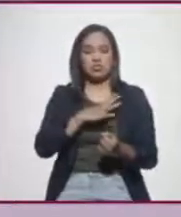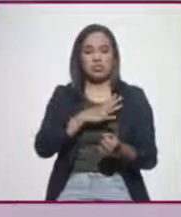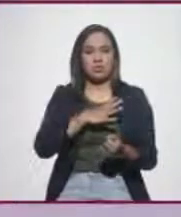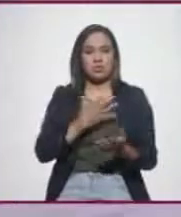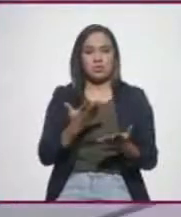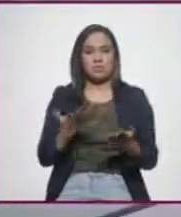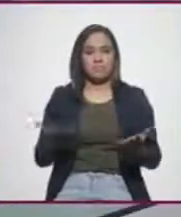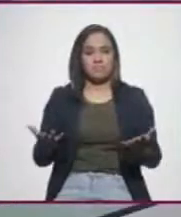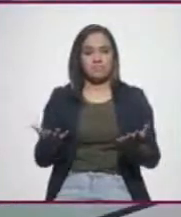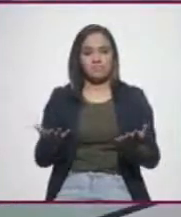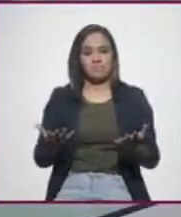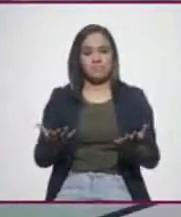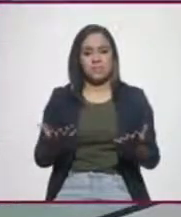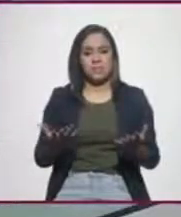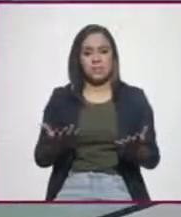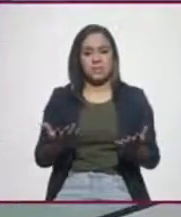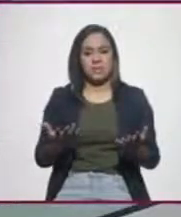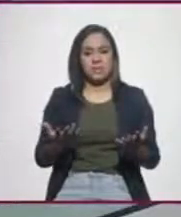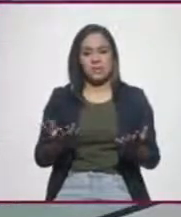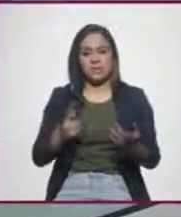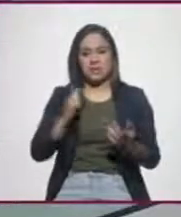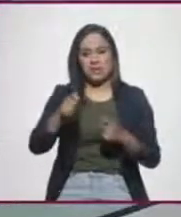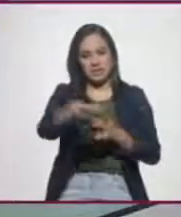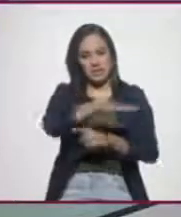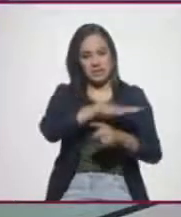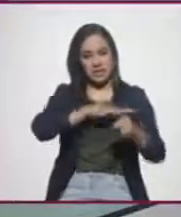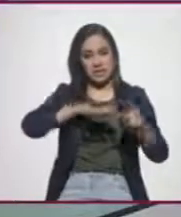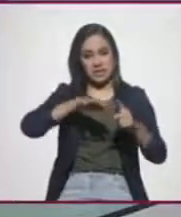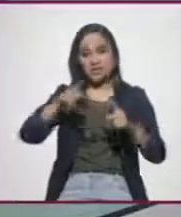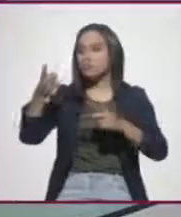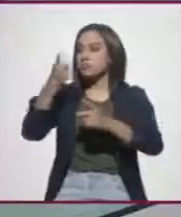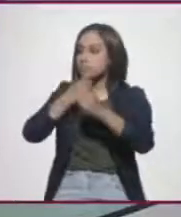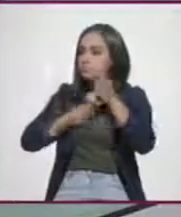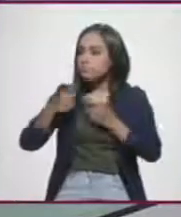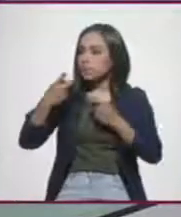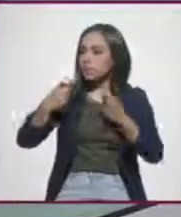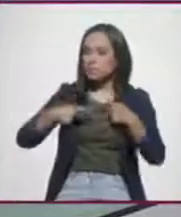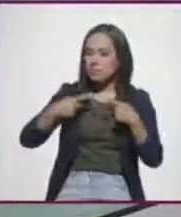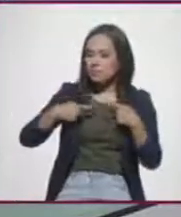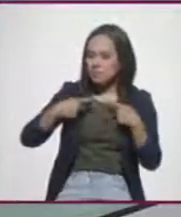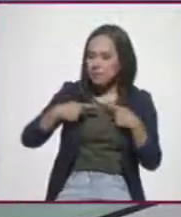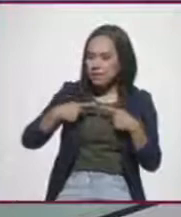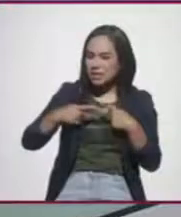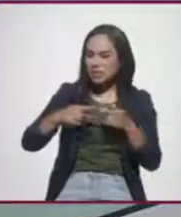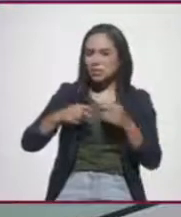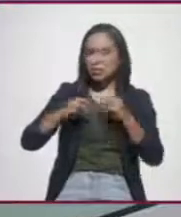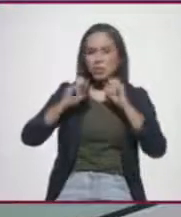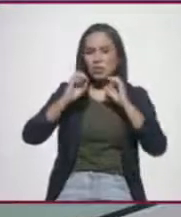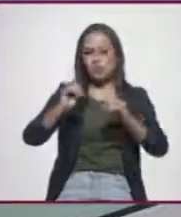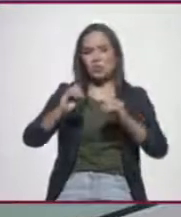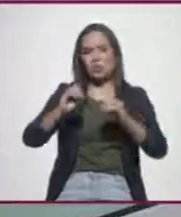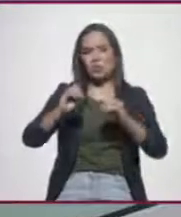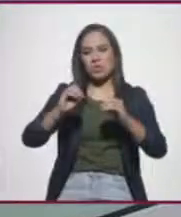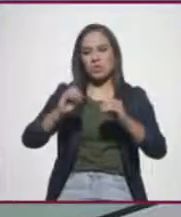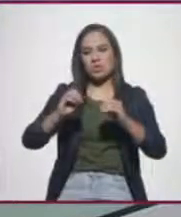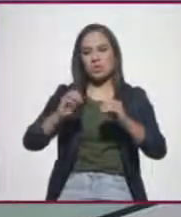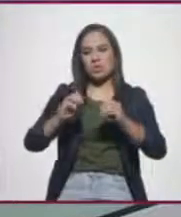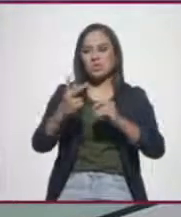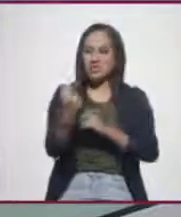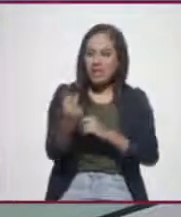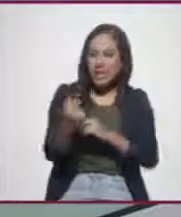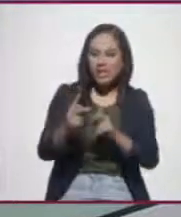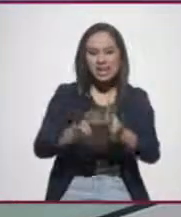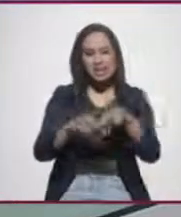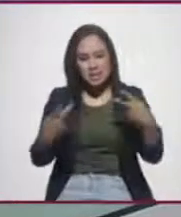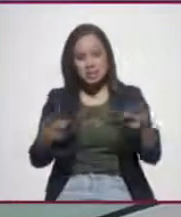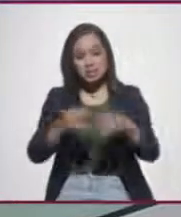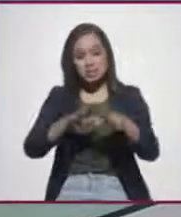más de tu entorno te dicen personas en otros contextos, o nuevamente medios de comunicación.